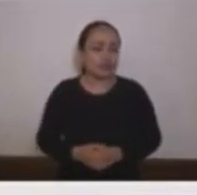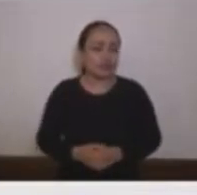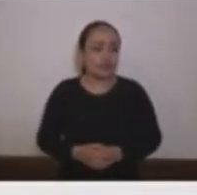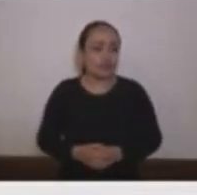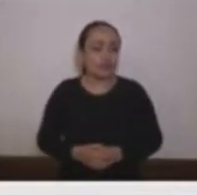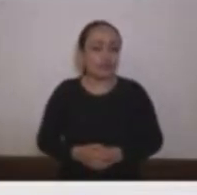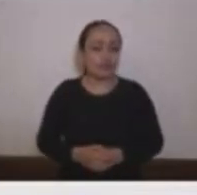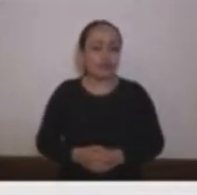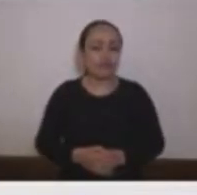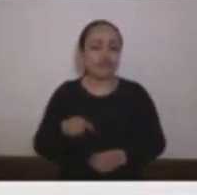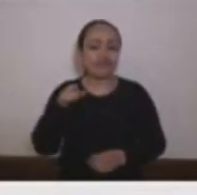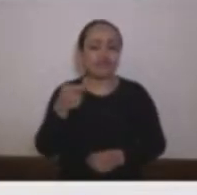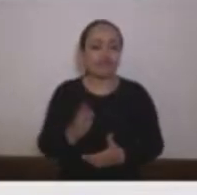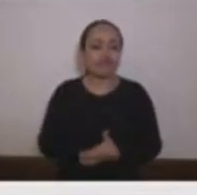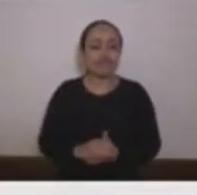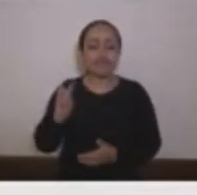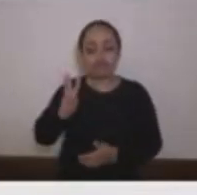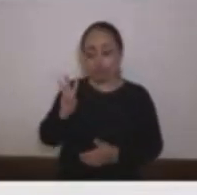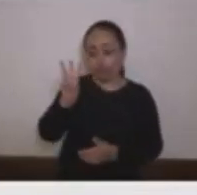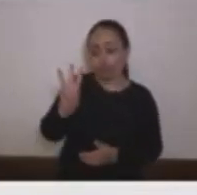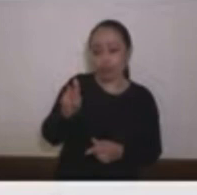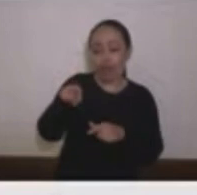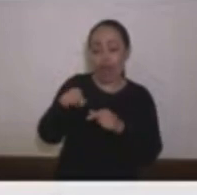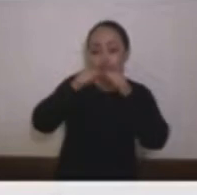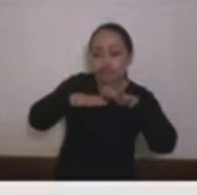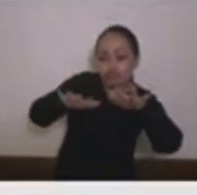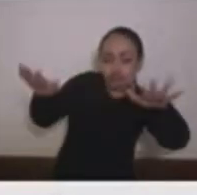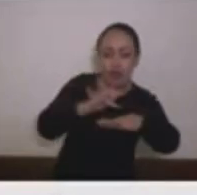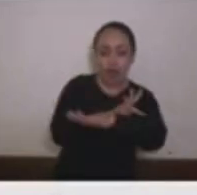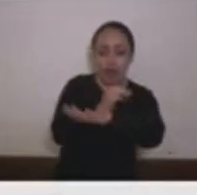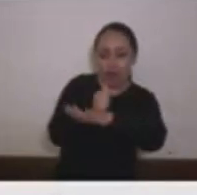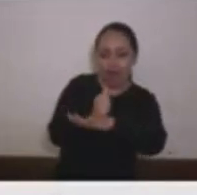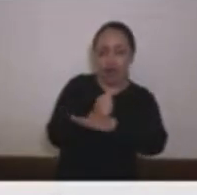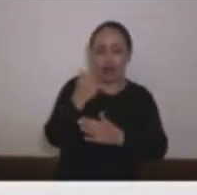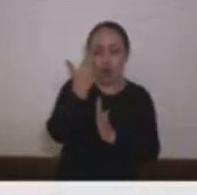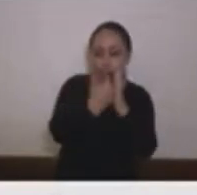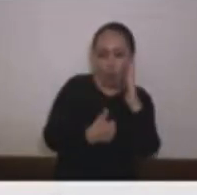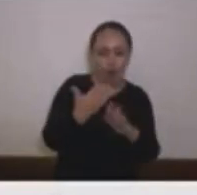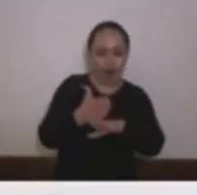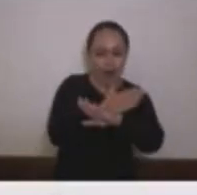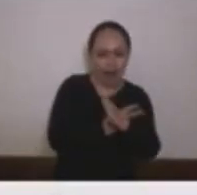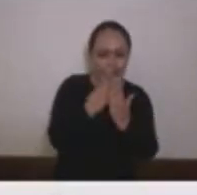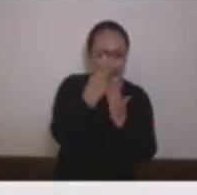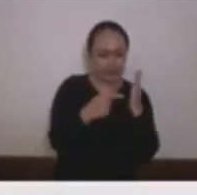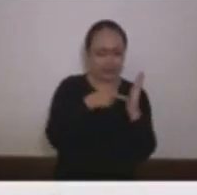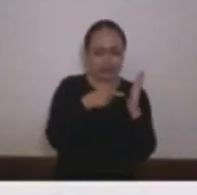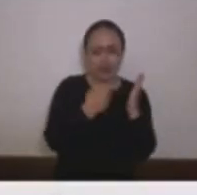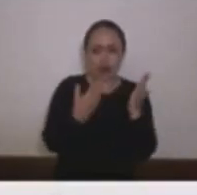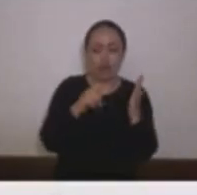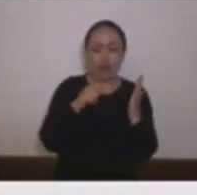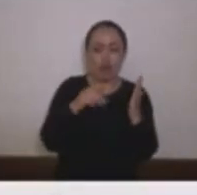en la terna de Envigado se hizo público que la universidad no revisó que dos participantes de la terna se encontraban presuntamente inhabilitados